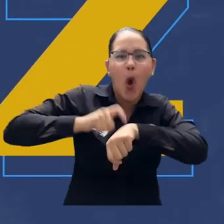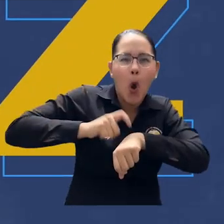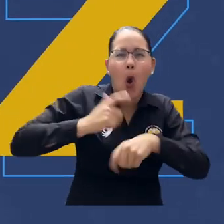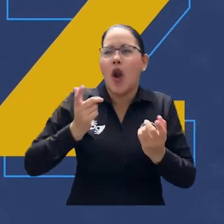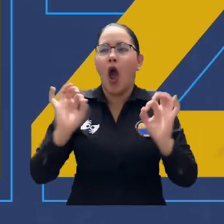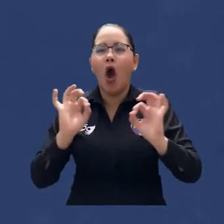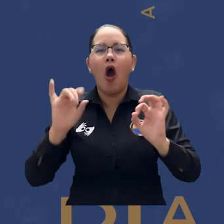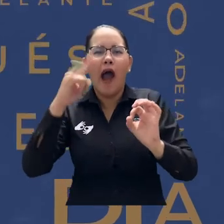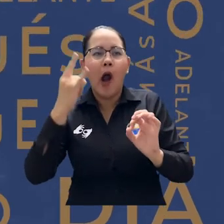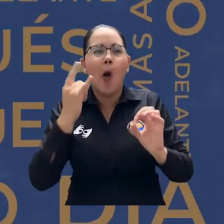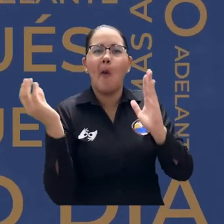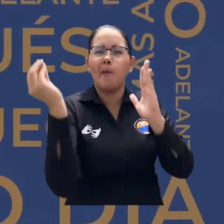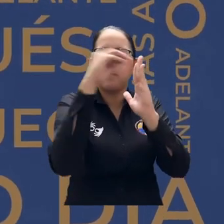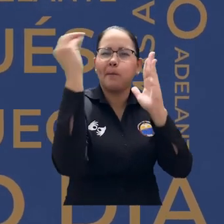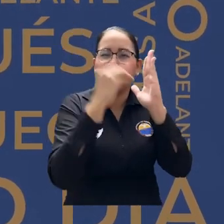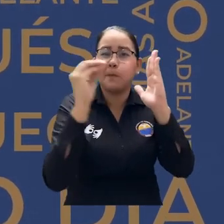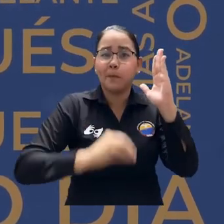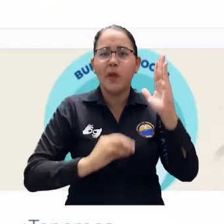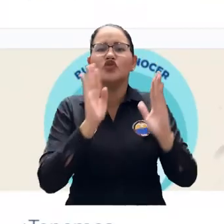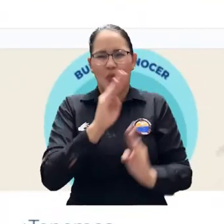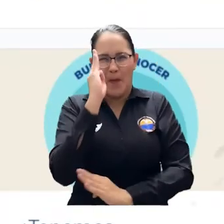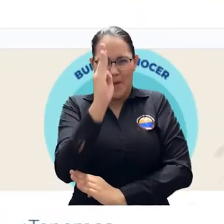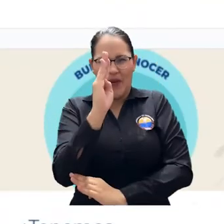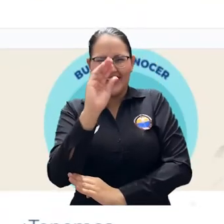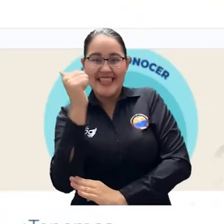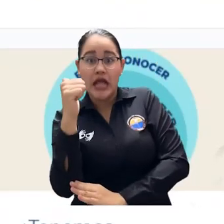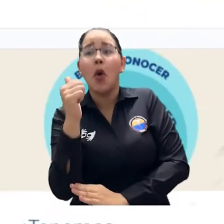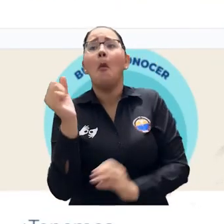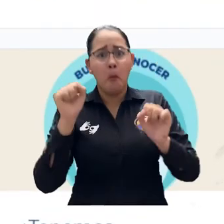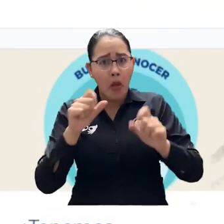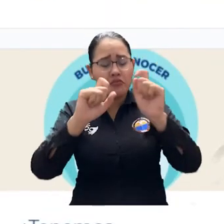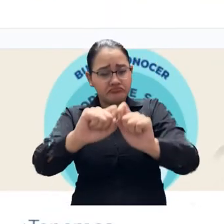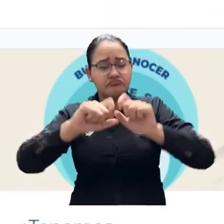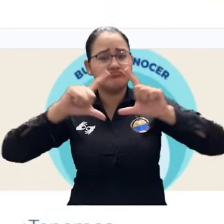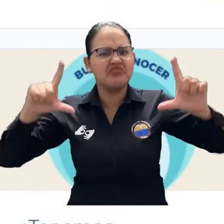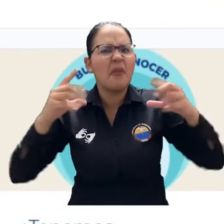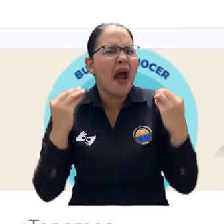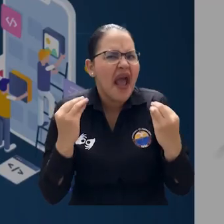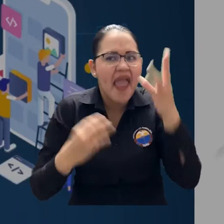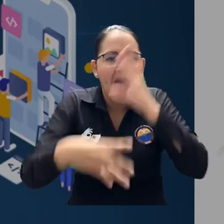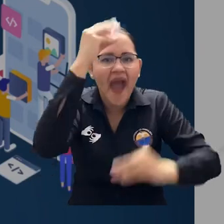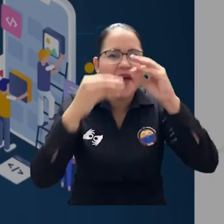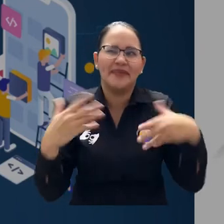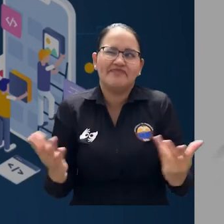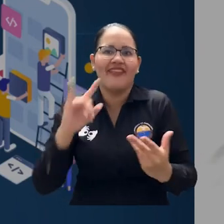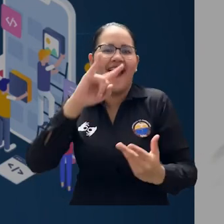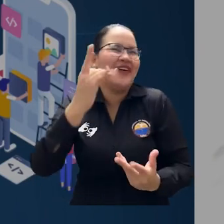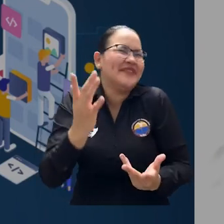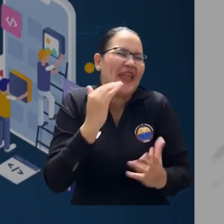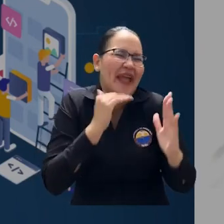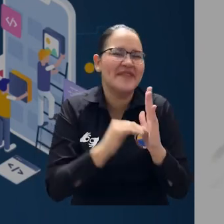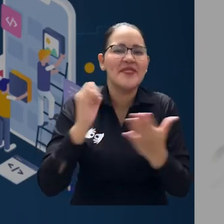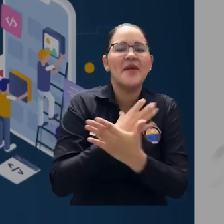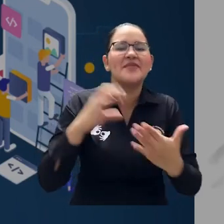pudieran acceder a los cursos virtuales de expresión oral mejores diapositivas para curar esas diapositivas enfermas y